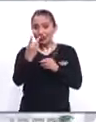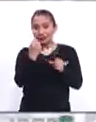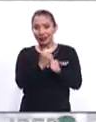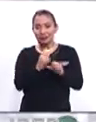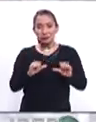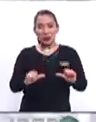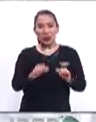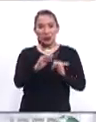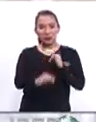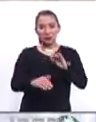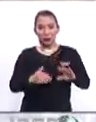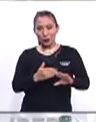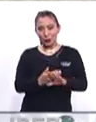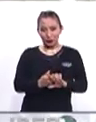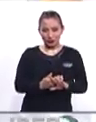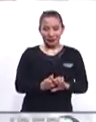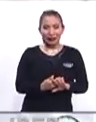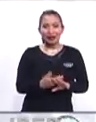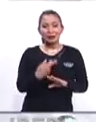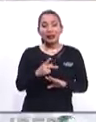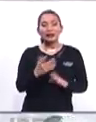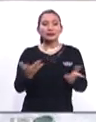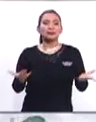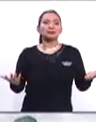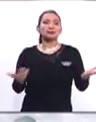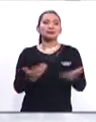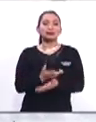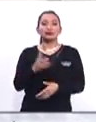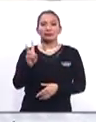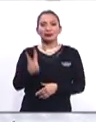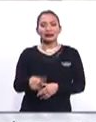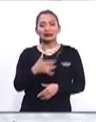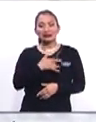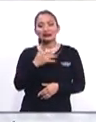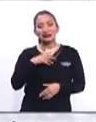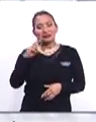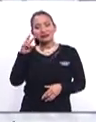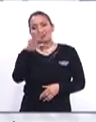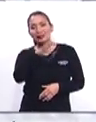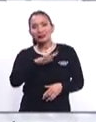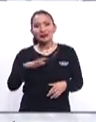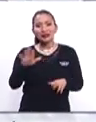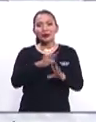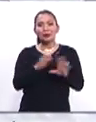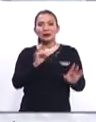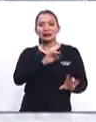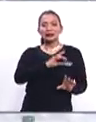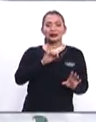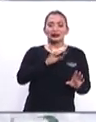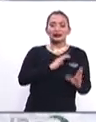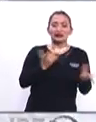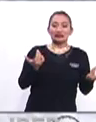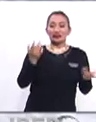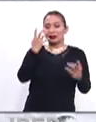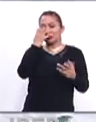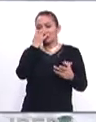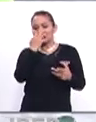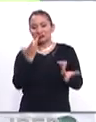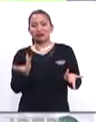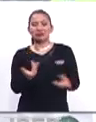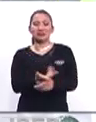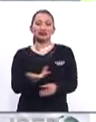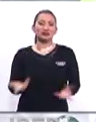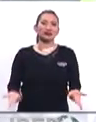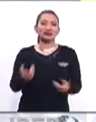años desde el último. Y pues creo que la verdad se siente un ambiente como de miedo y más de miedo de tristeza,